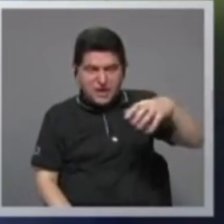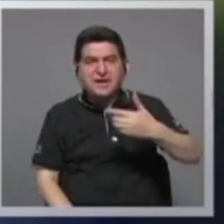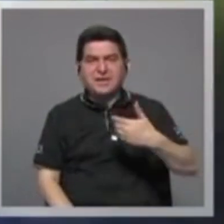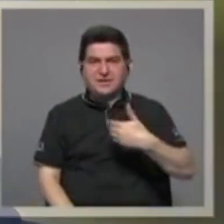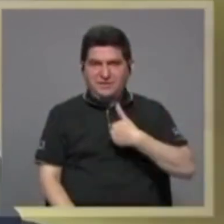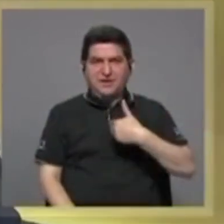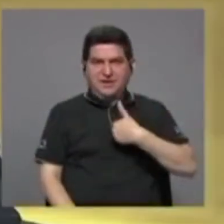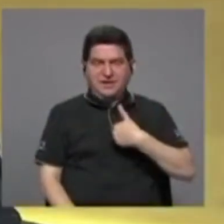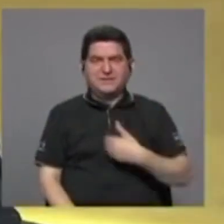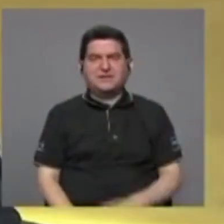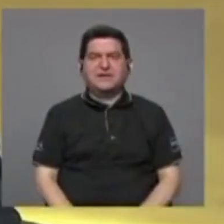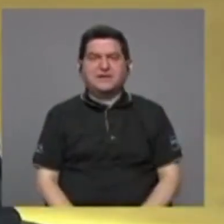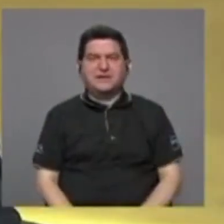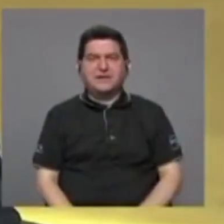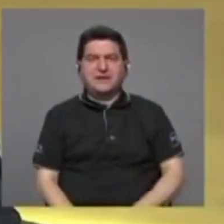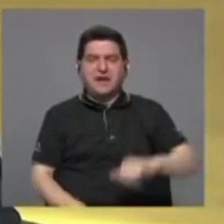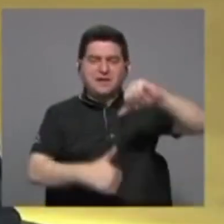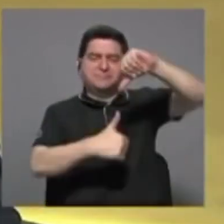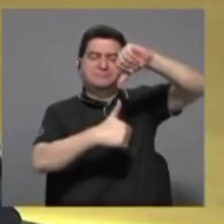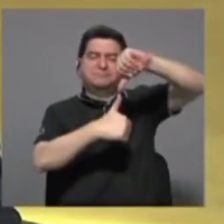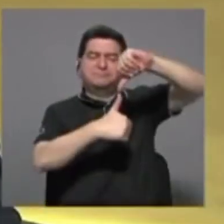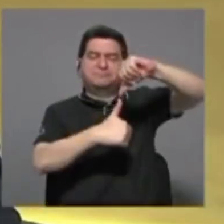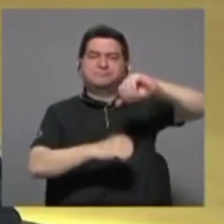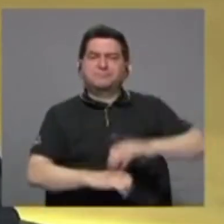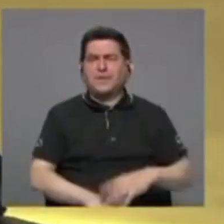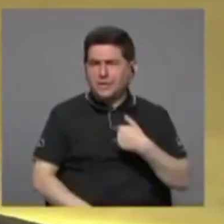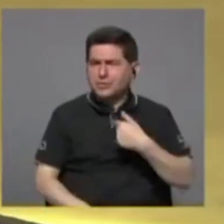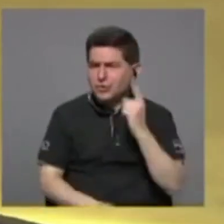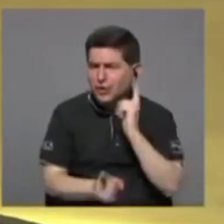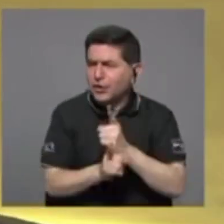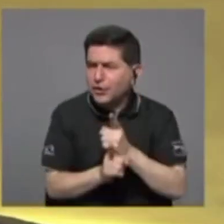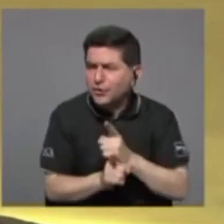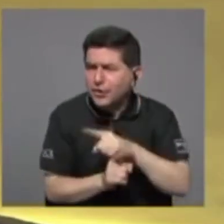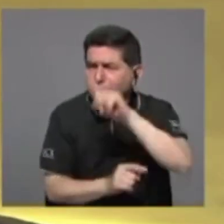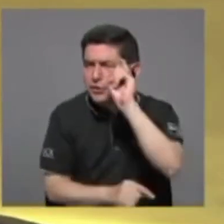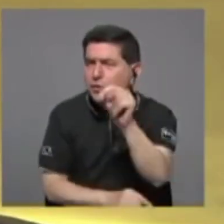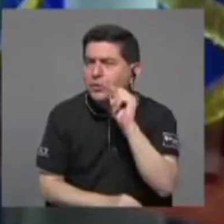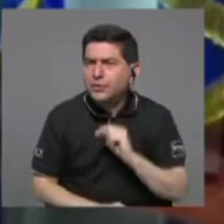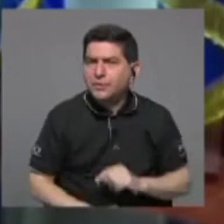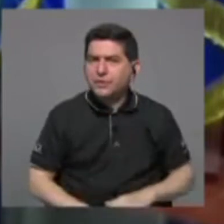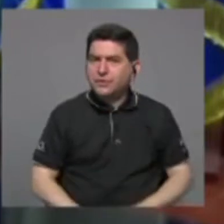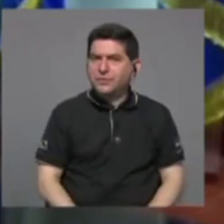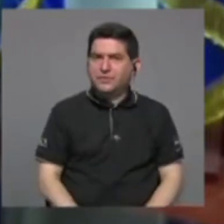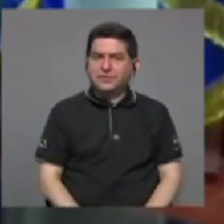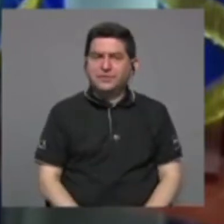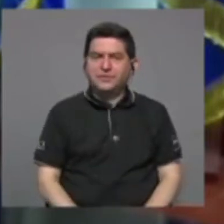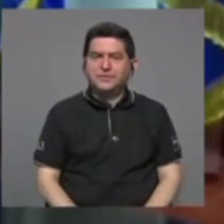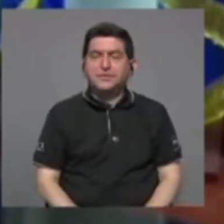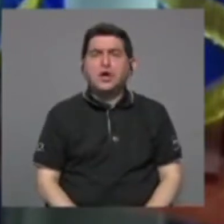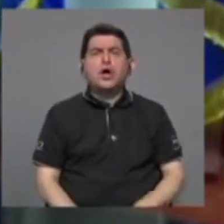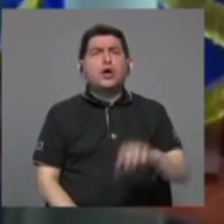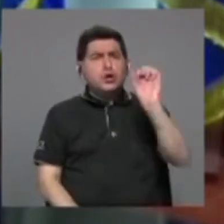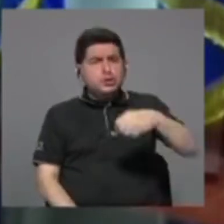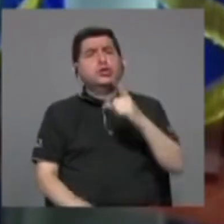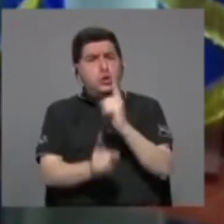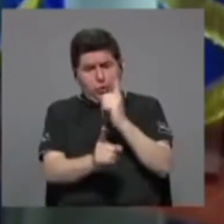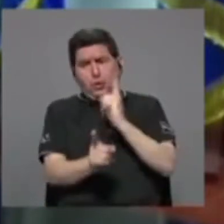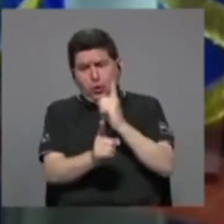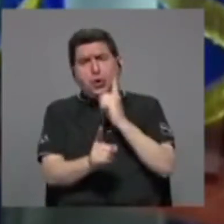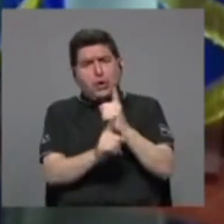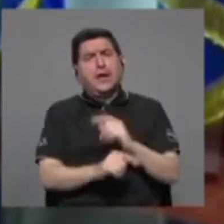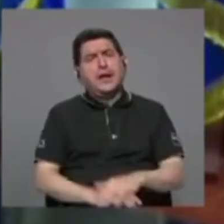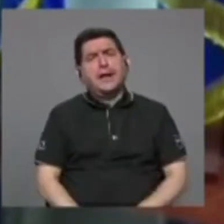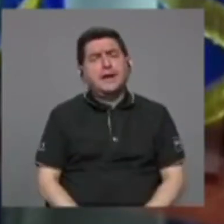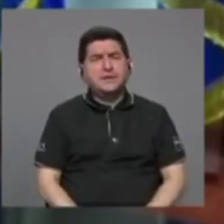Centroamérica. ¿Me equivoco, doctor Ibrahim? Sí, es correcto. Guayana